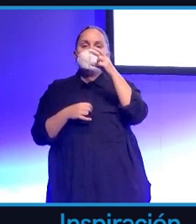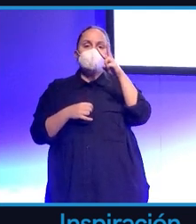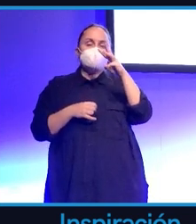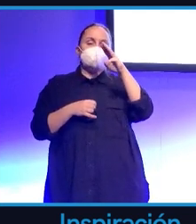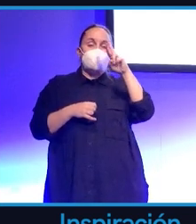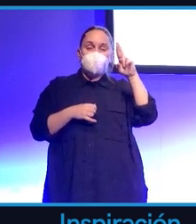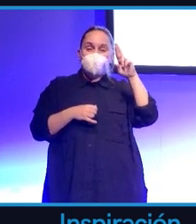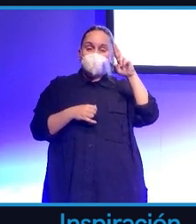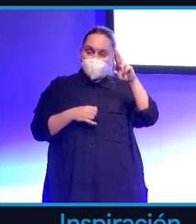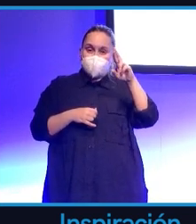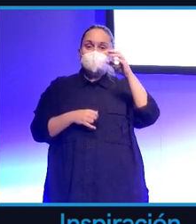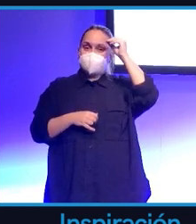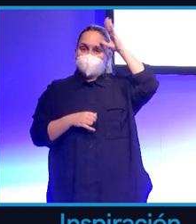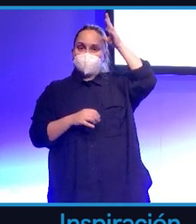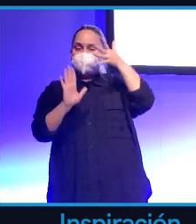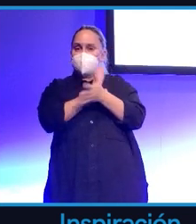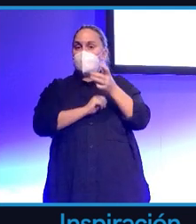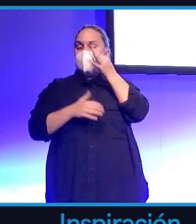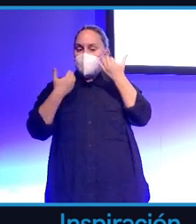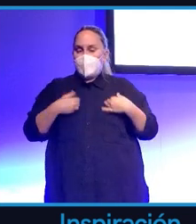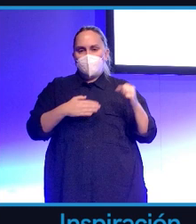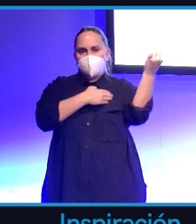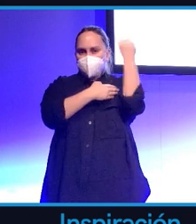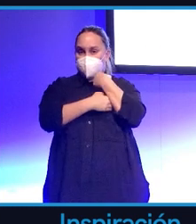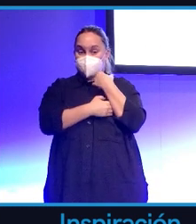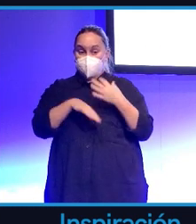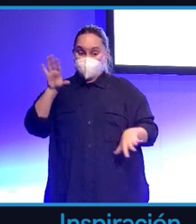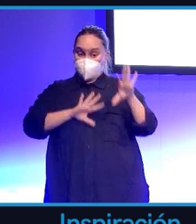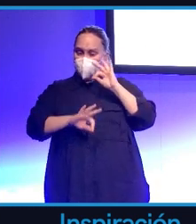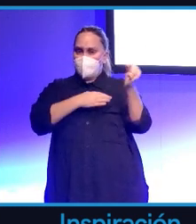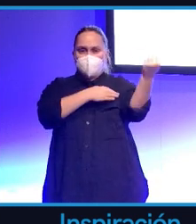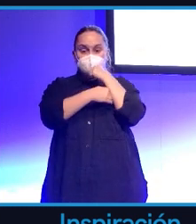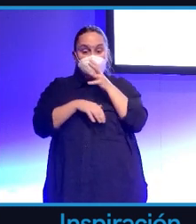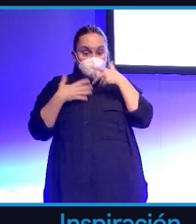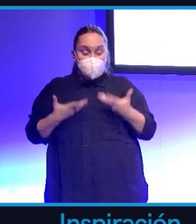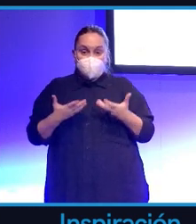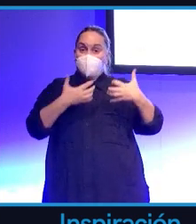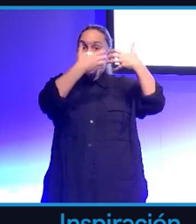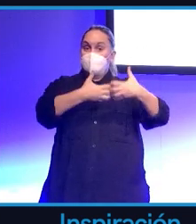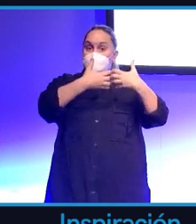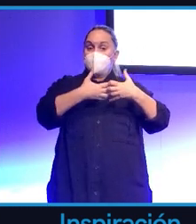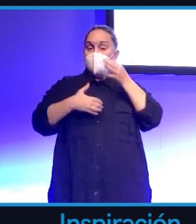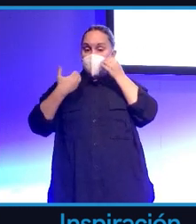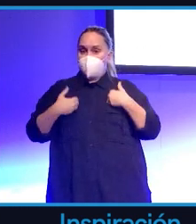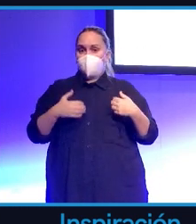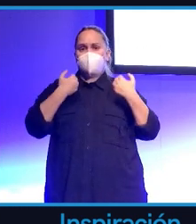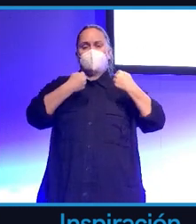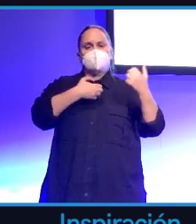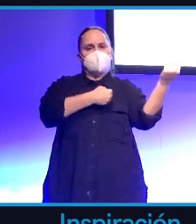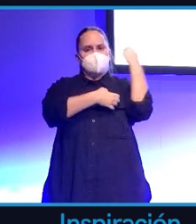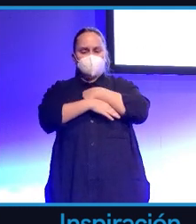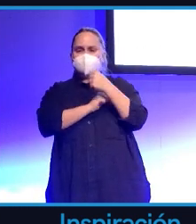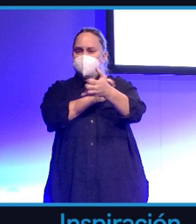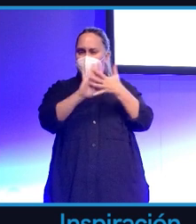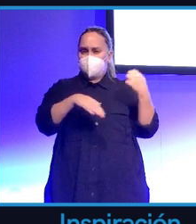intelectual, a los humanos. Toman decisiones mejores que los humanos. Ahora mismo hay máquinas que son más fuertes que los humanos. Hay máquinas que son más rápidas que